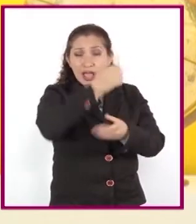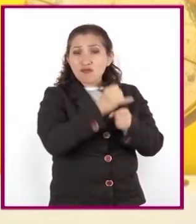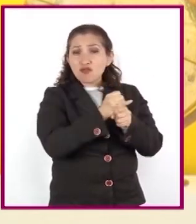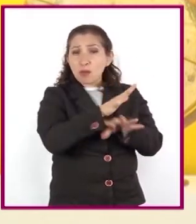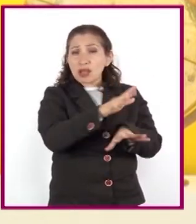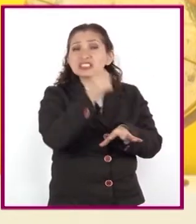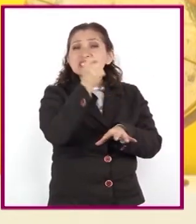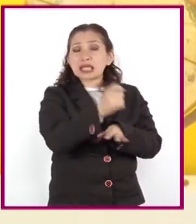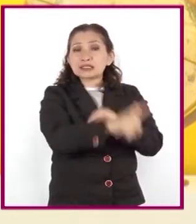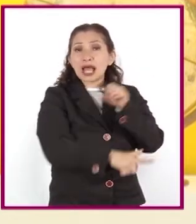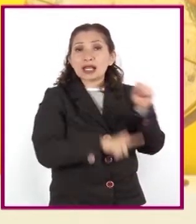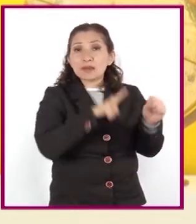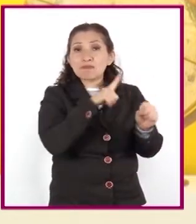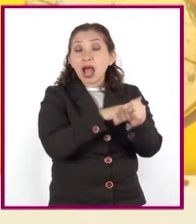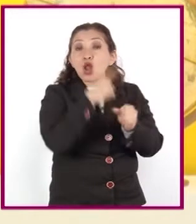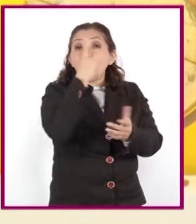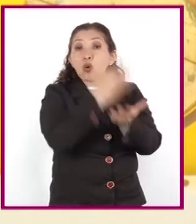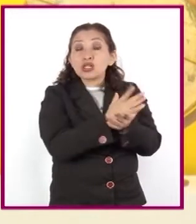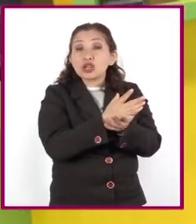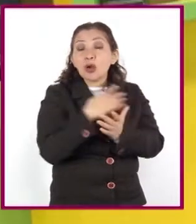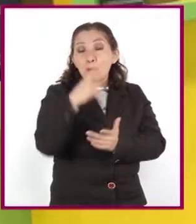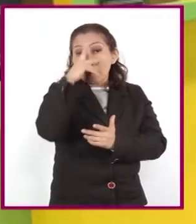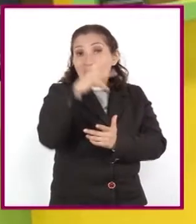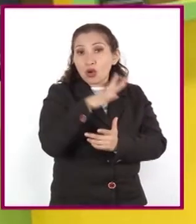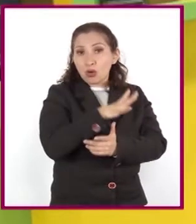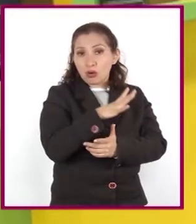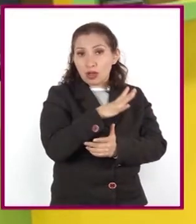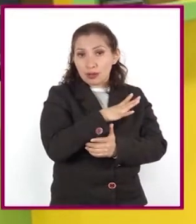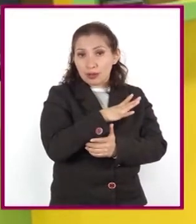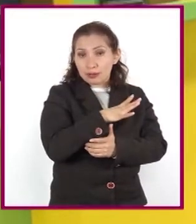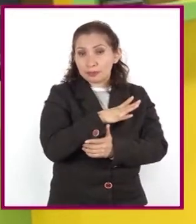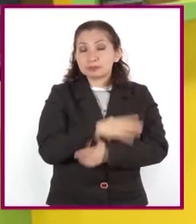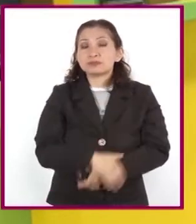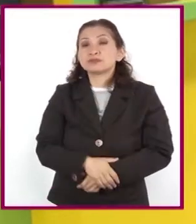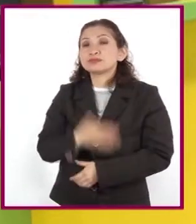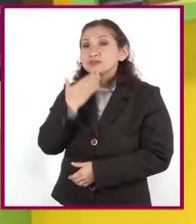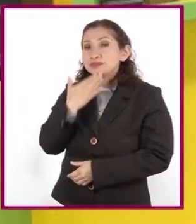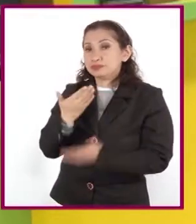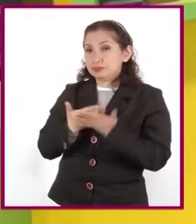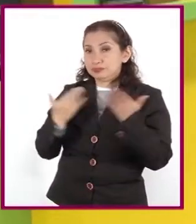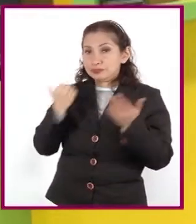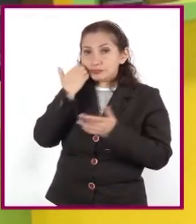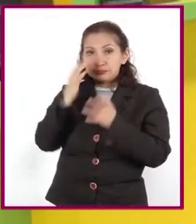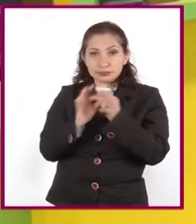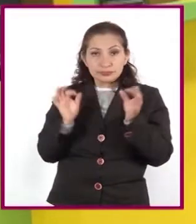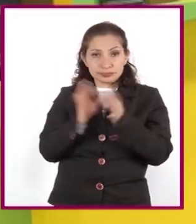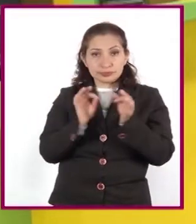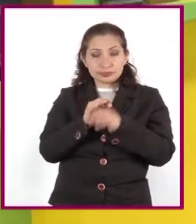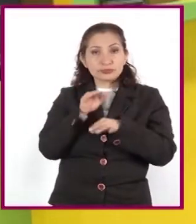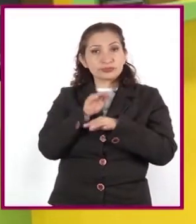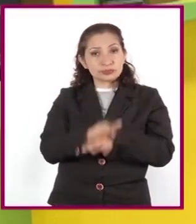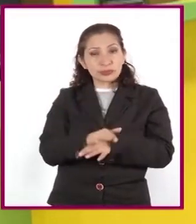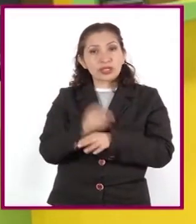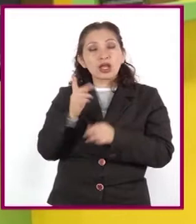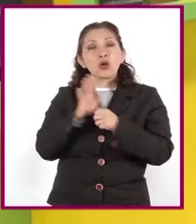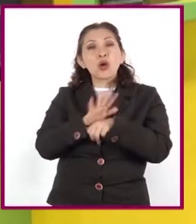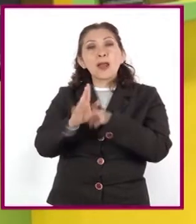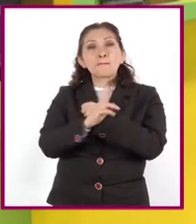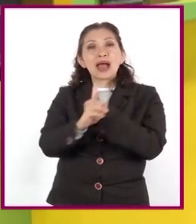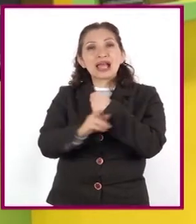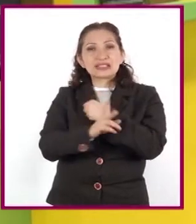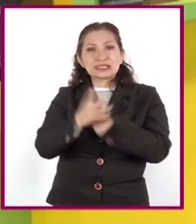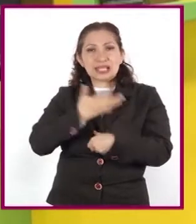sobre las especies endémicas de México. Bien, ahora queremos hablarles acerca de los países